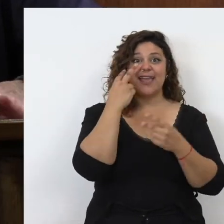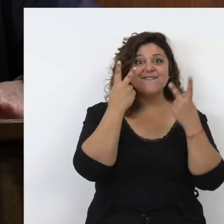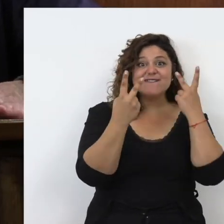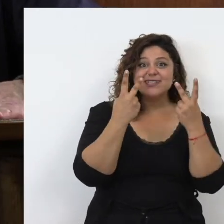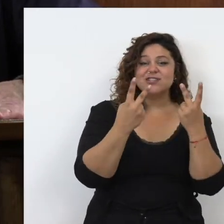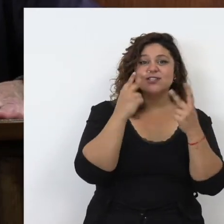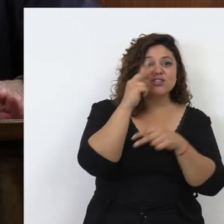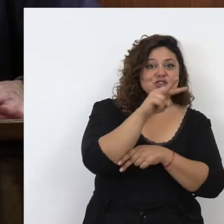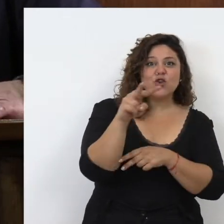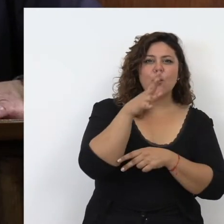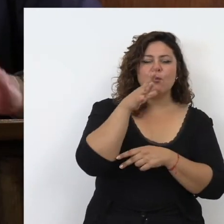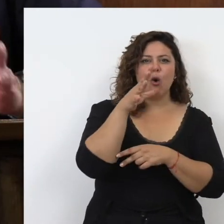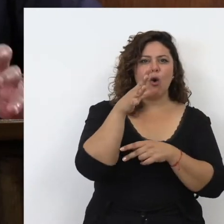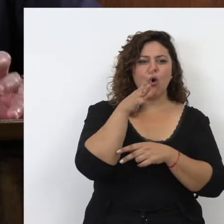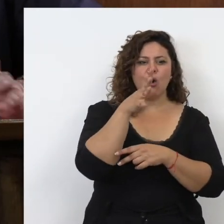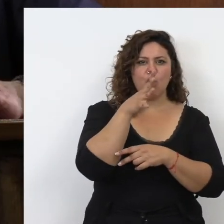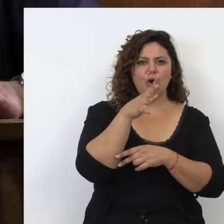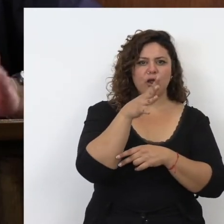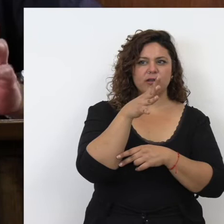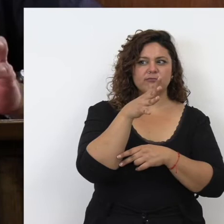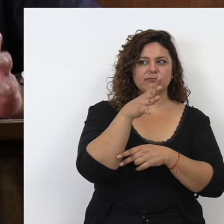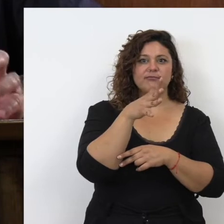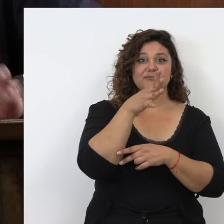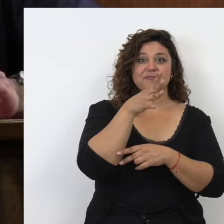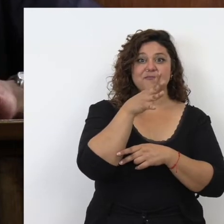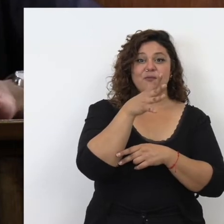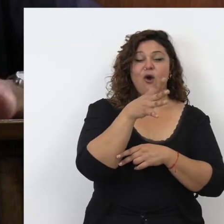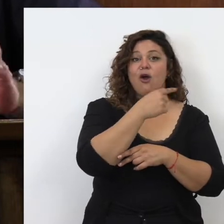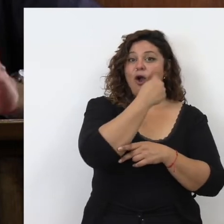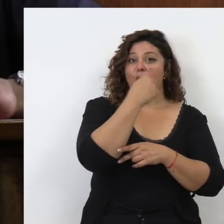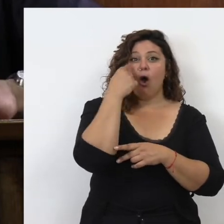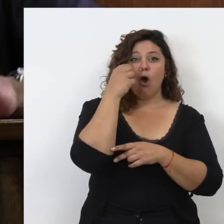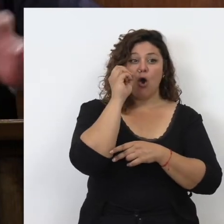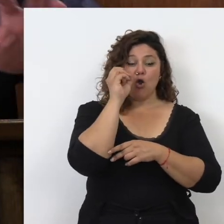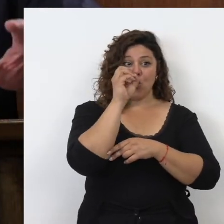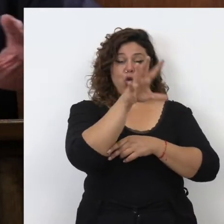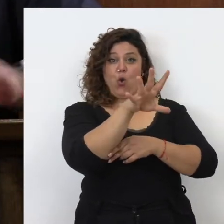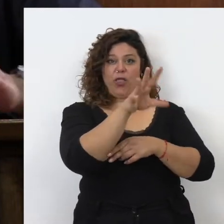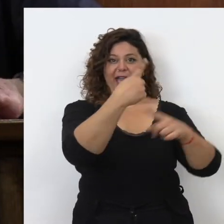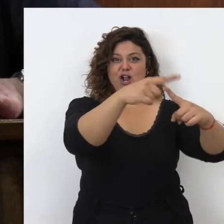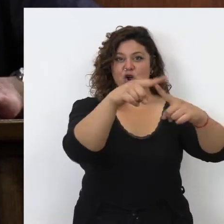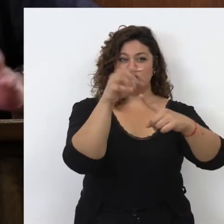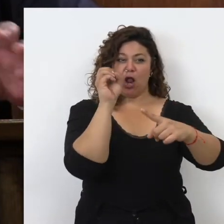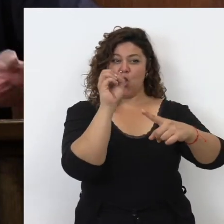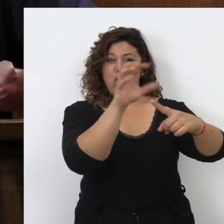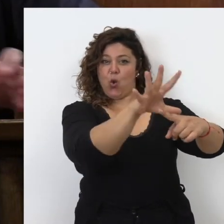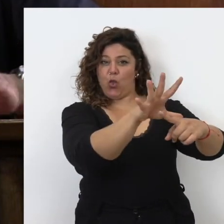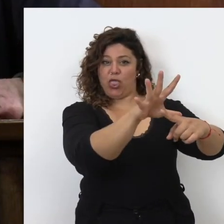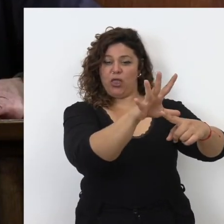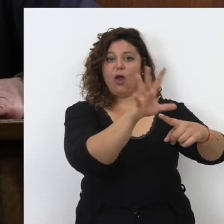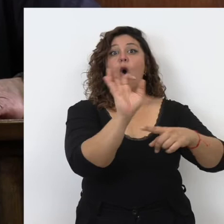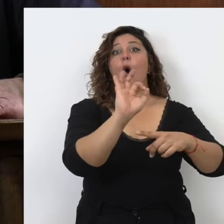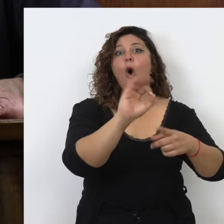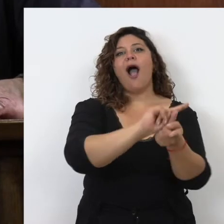visión se produce por radiación, luz que emiten los ojos hacia los objetos, palpando